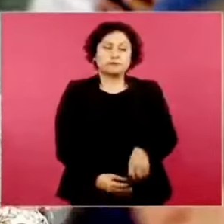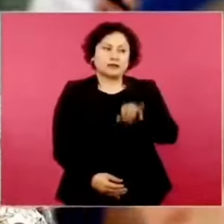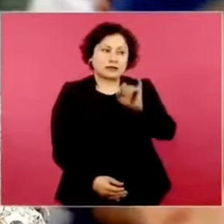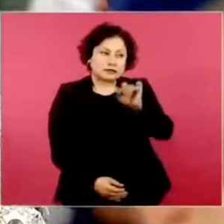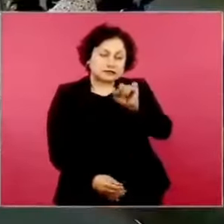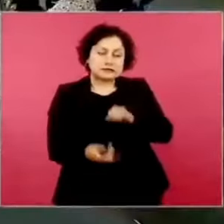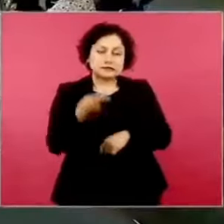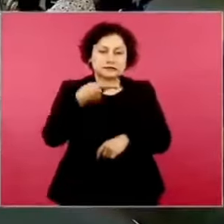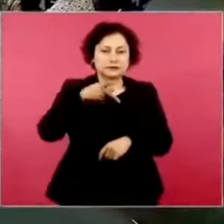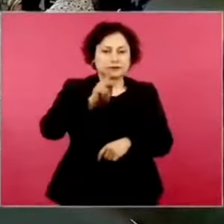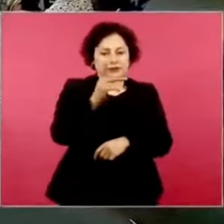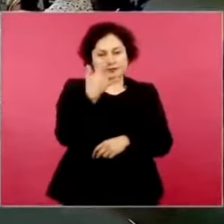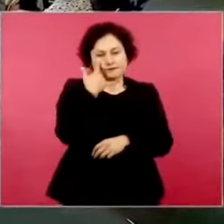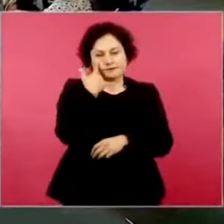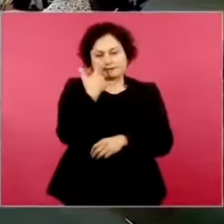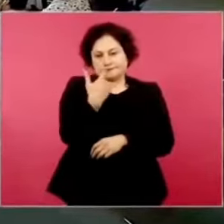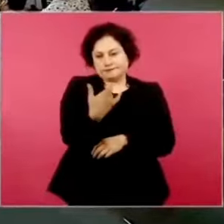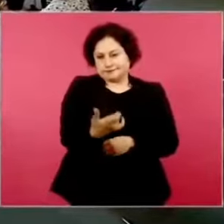extraño,